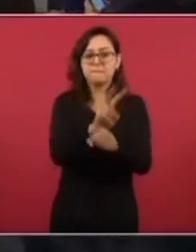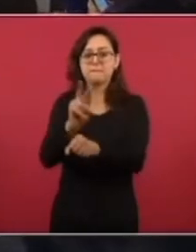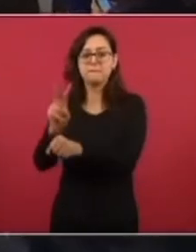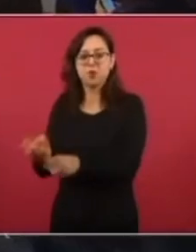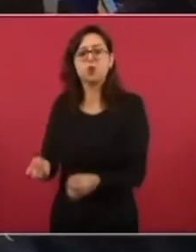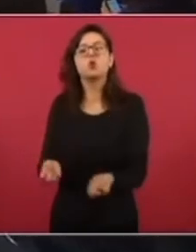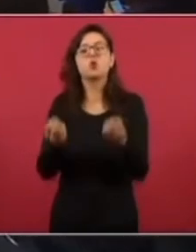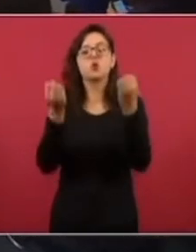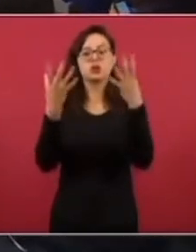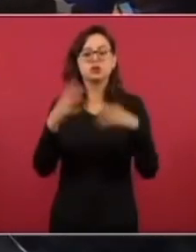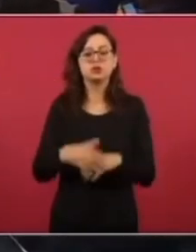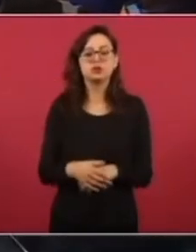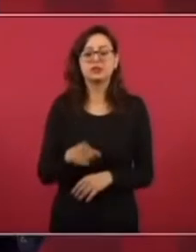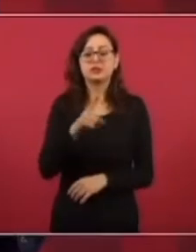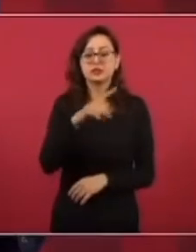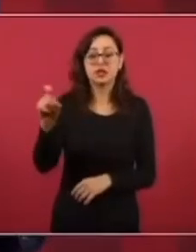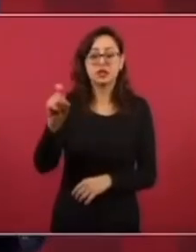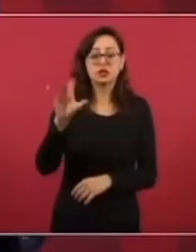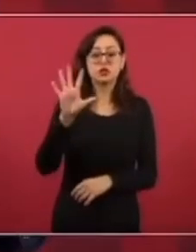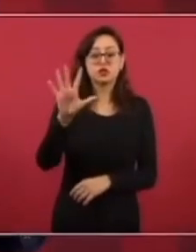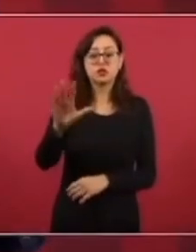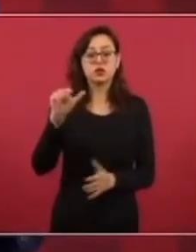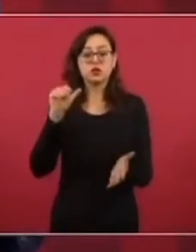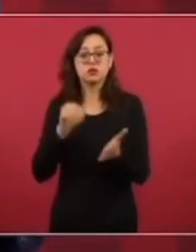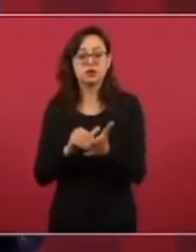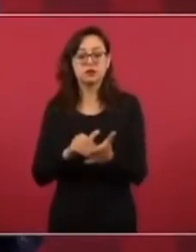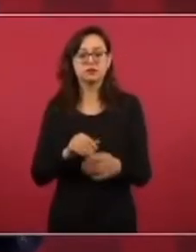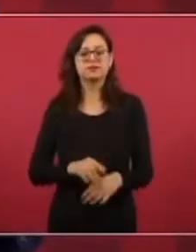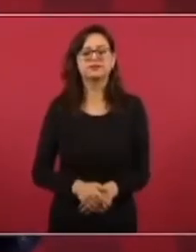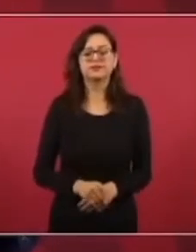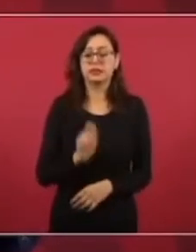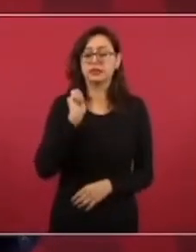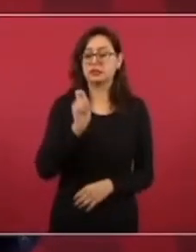cuatro años, cinco veces más.